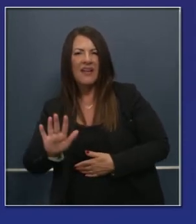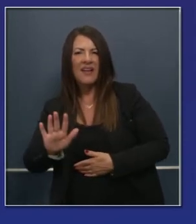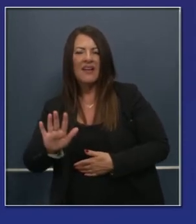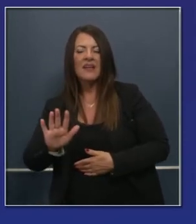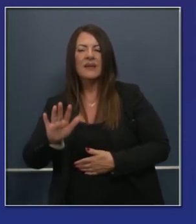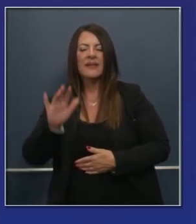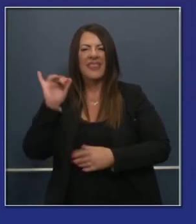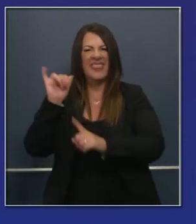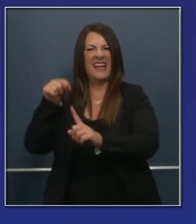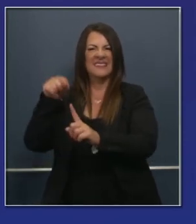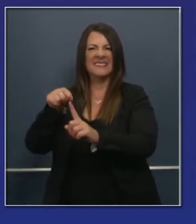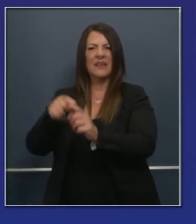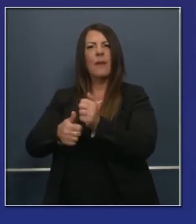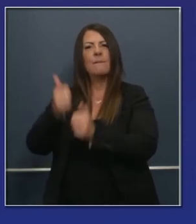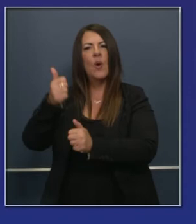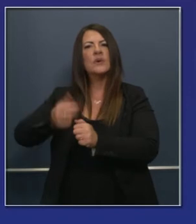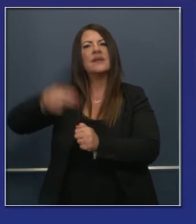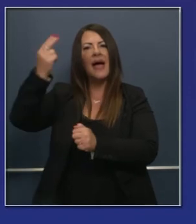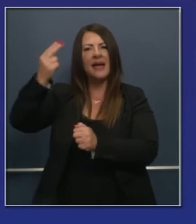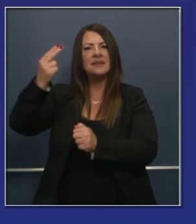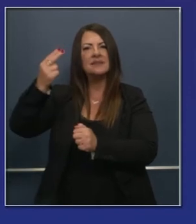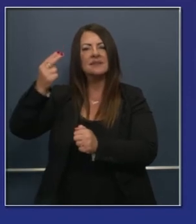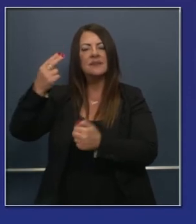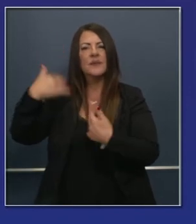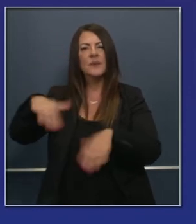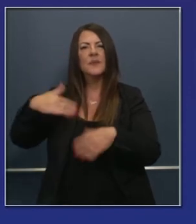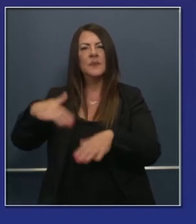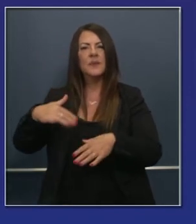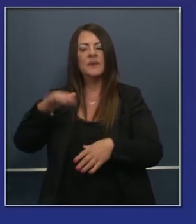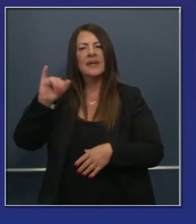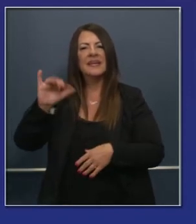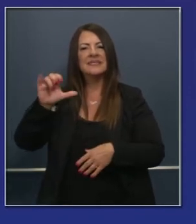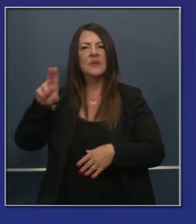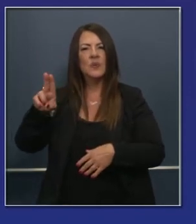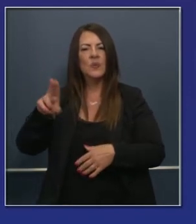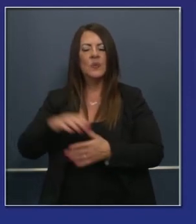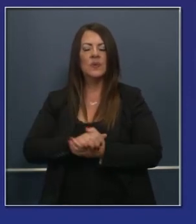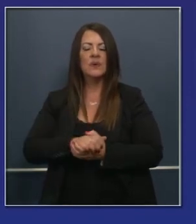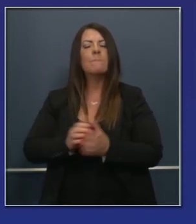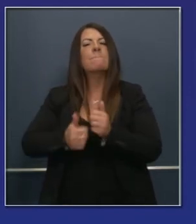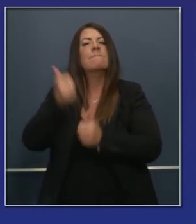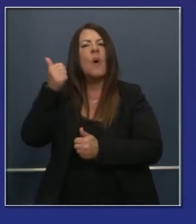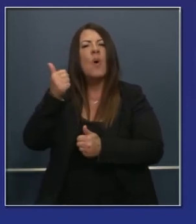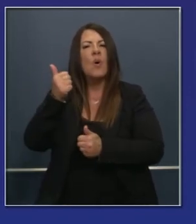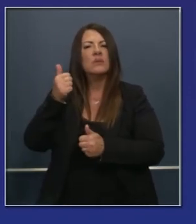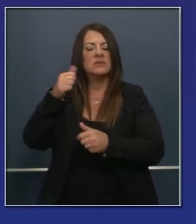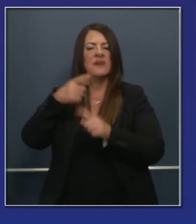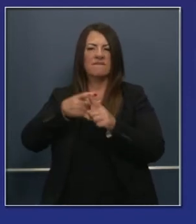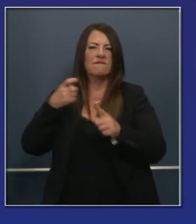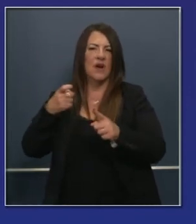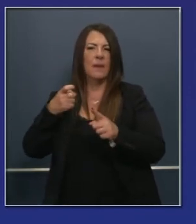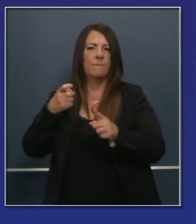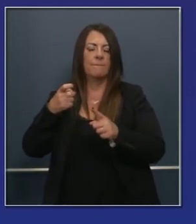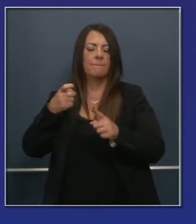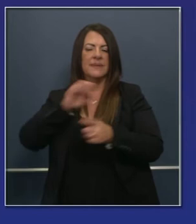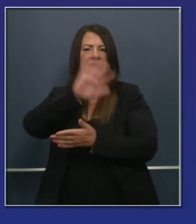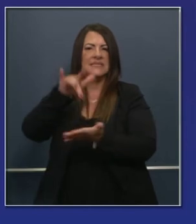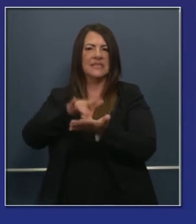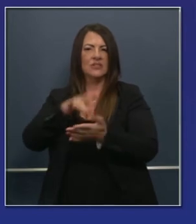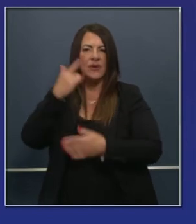considerados seriamente por todos nosotros pero incluso allí hemos visto que en la mayor parte de los casos no todos pero en la mayoría